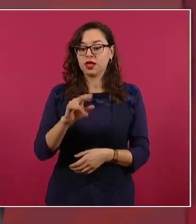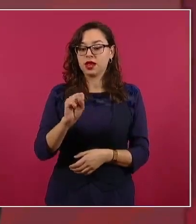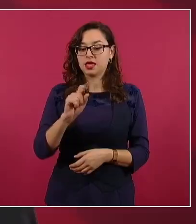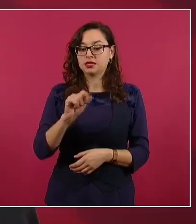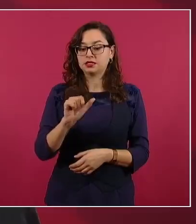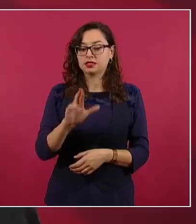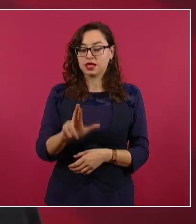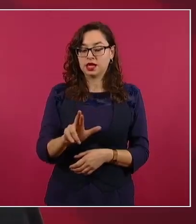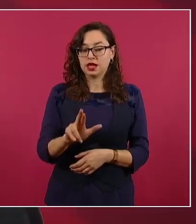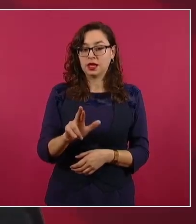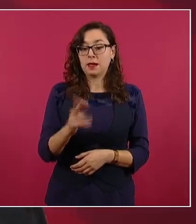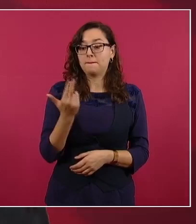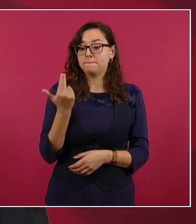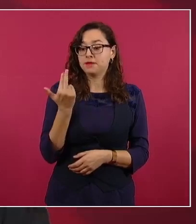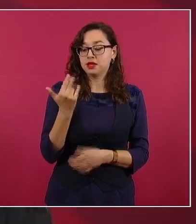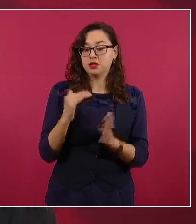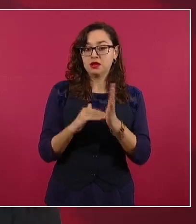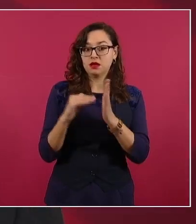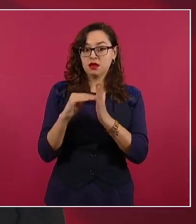posibilidad